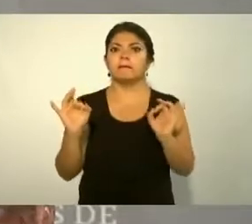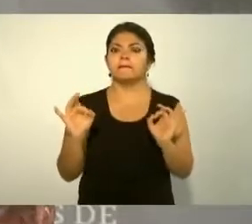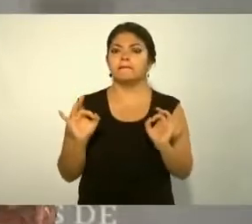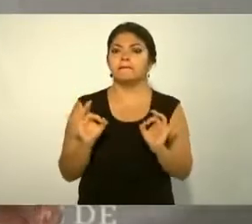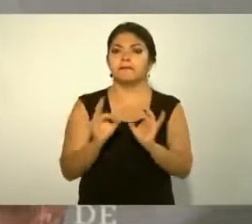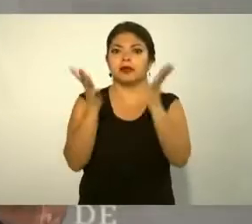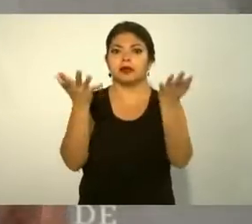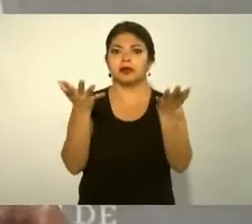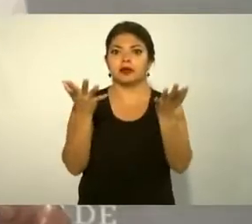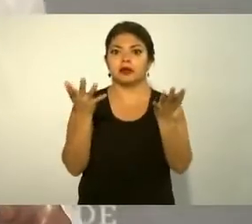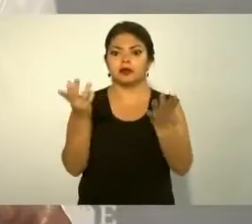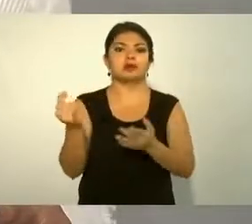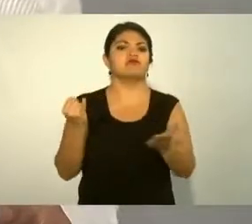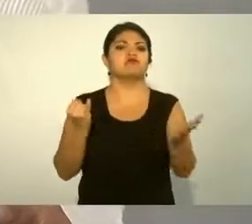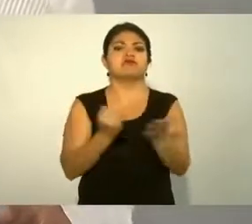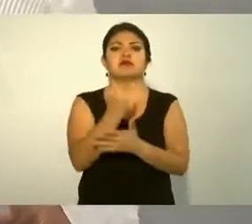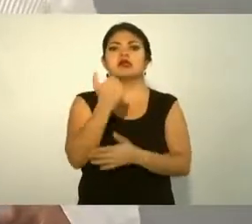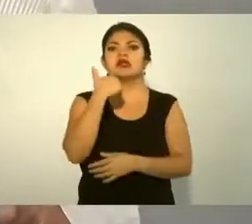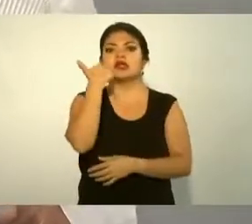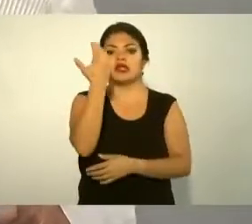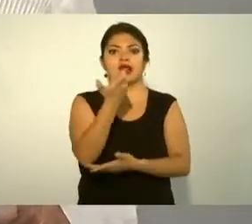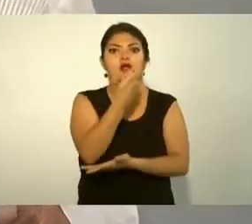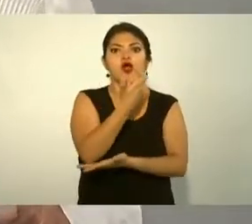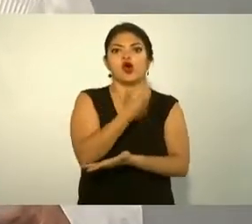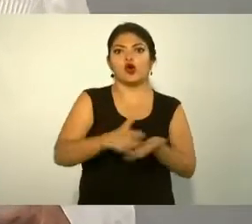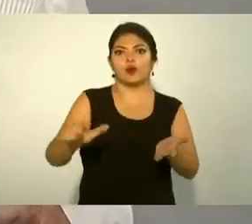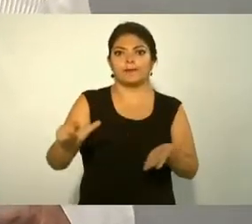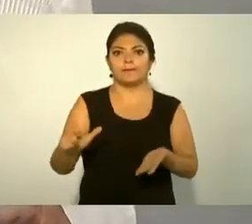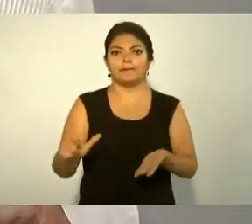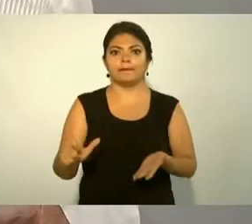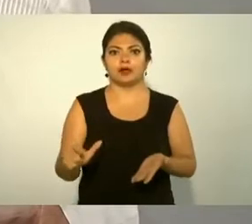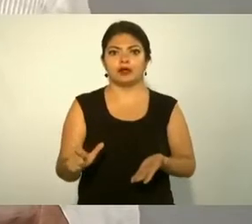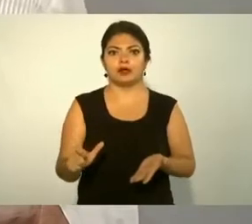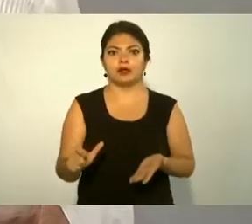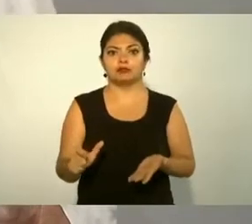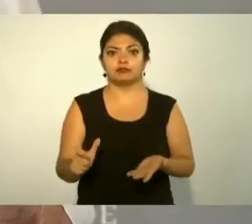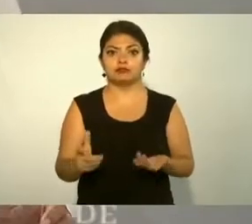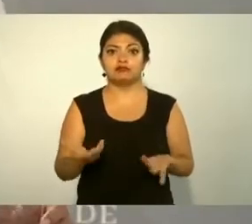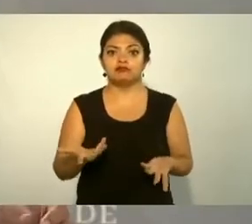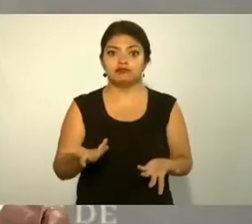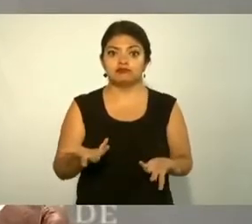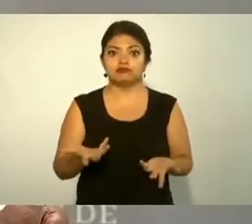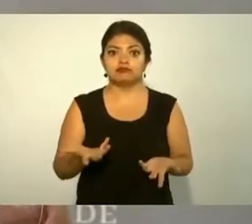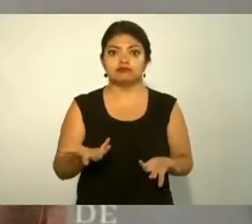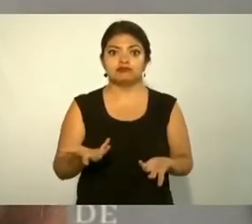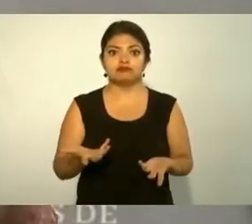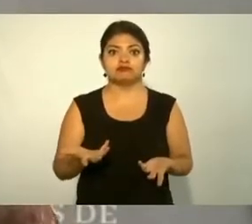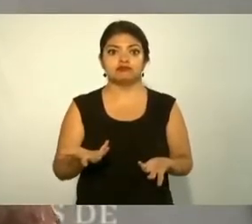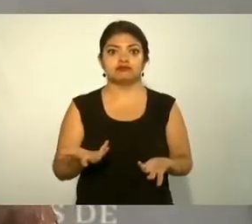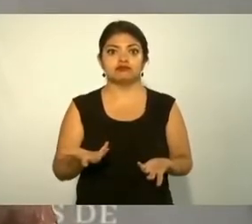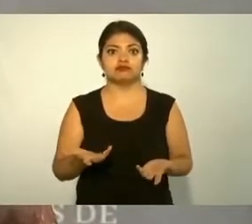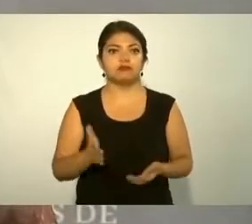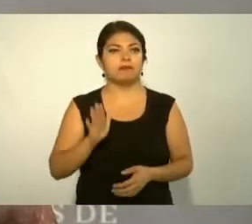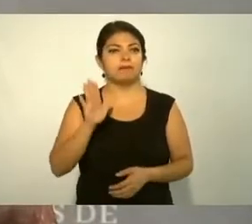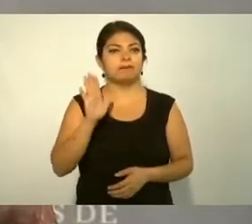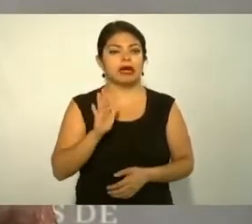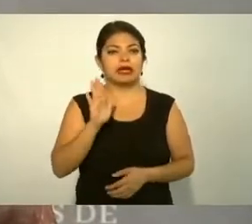comprarlas valían como